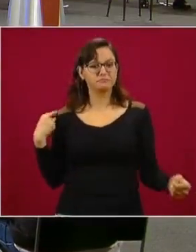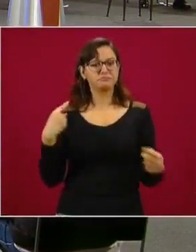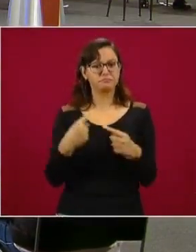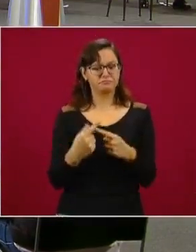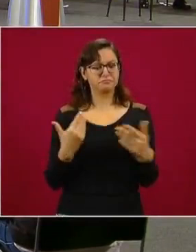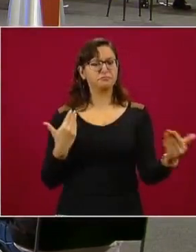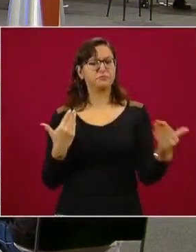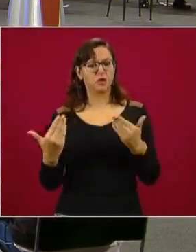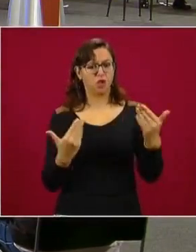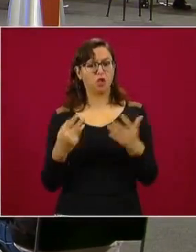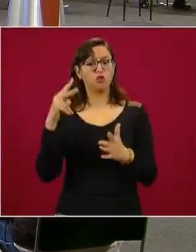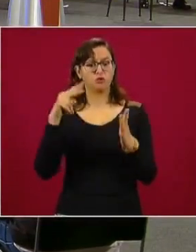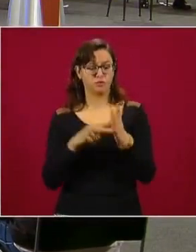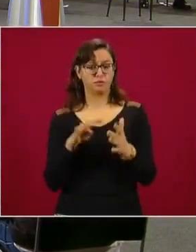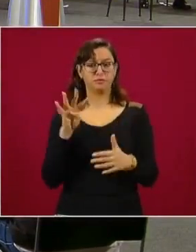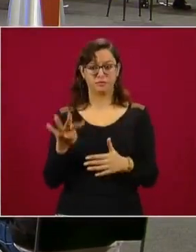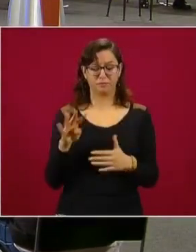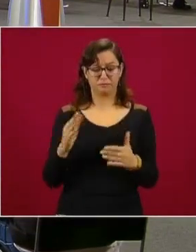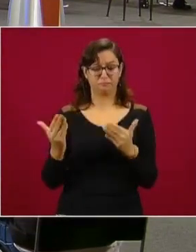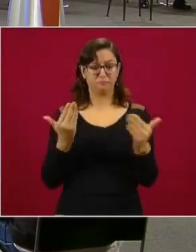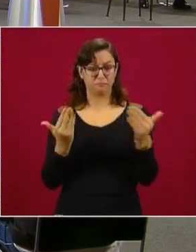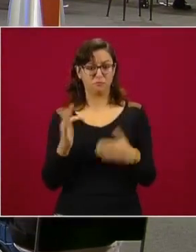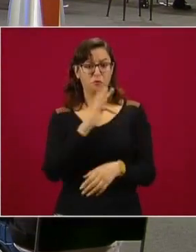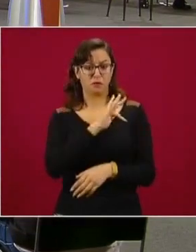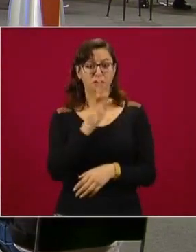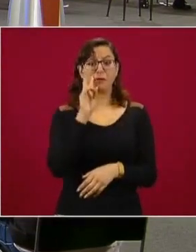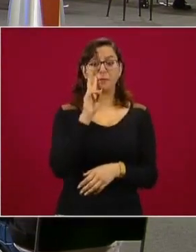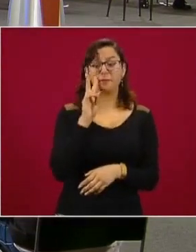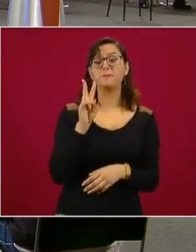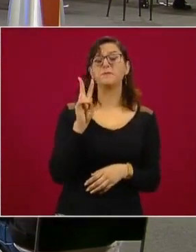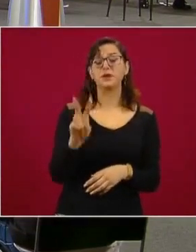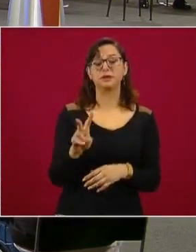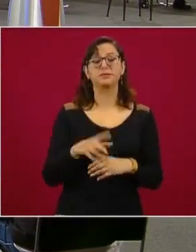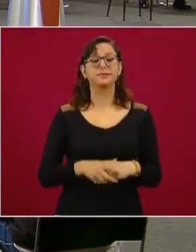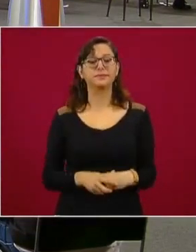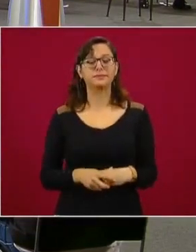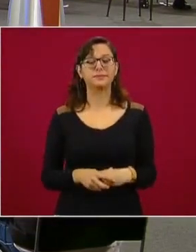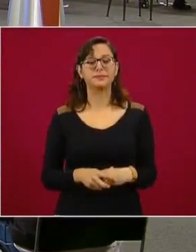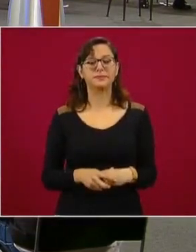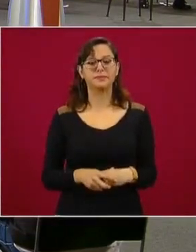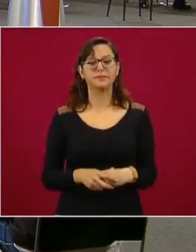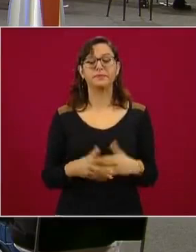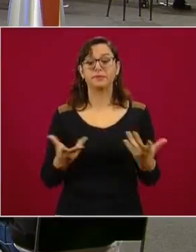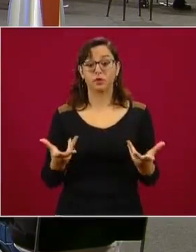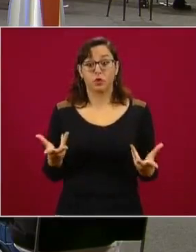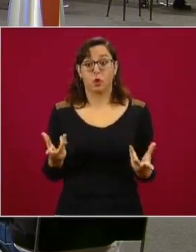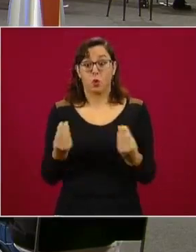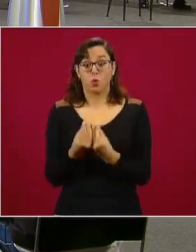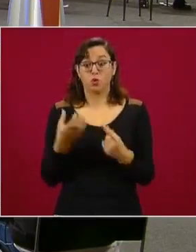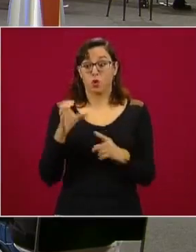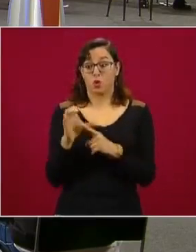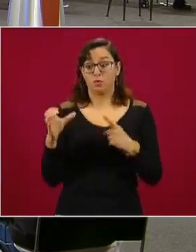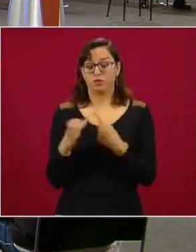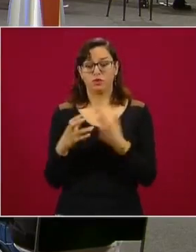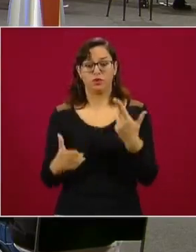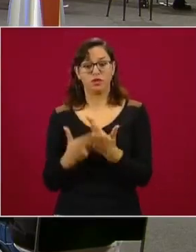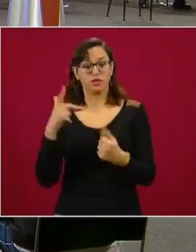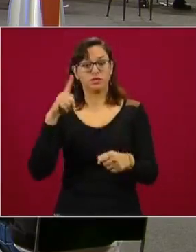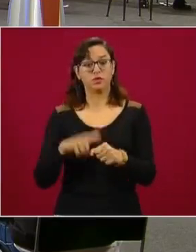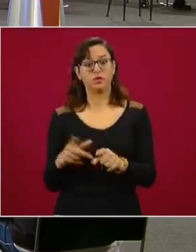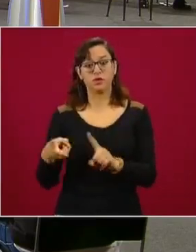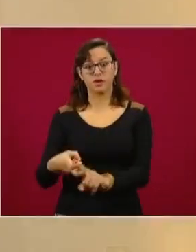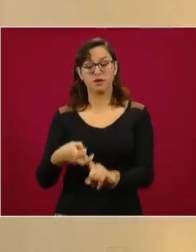Este es un dato y aquí estamos aplicados con la Comisión Nacional Antisecuestros, que hemos extendido